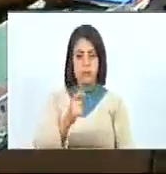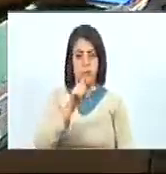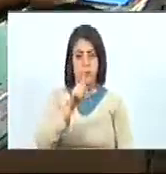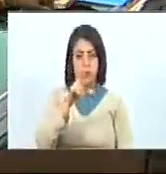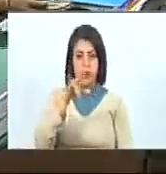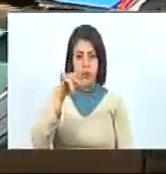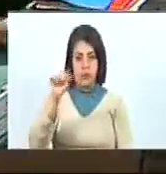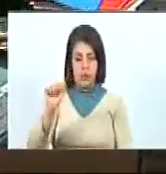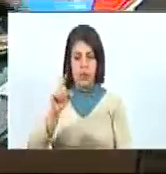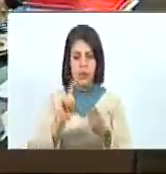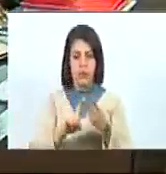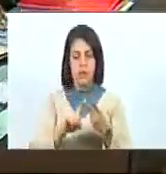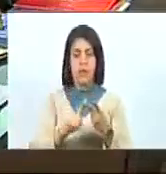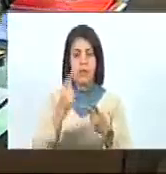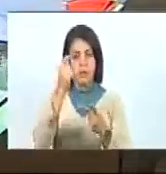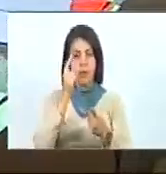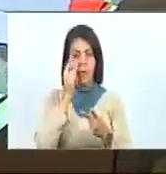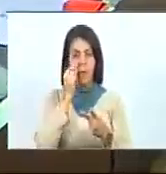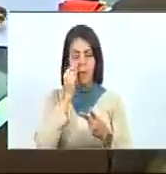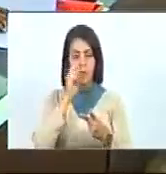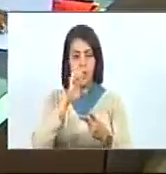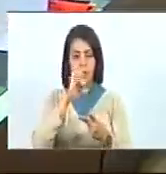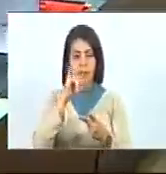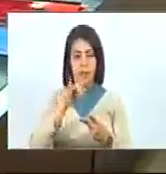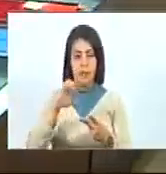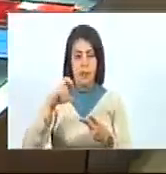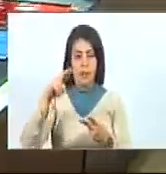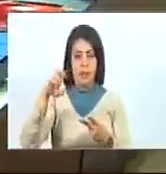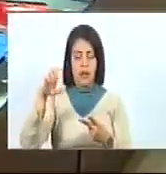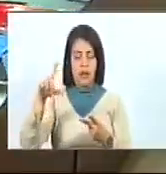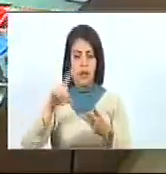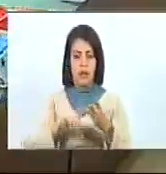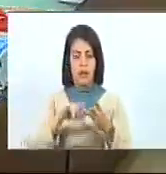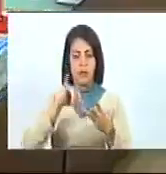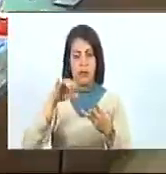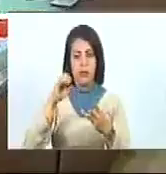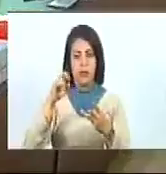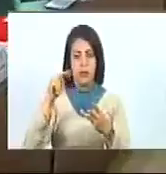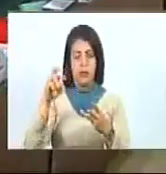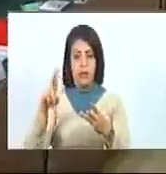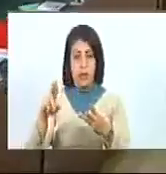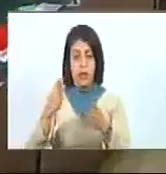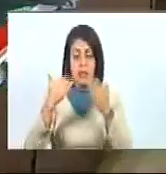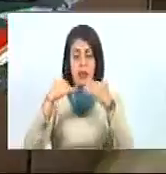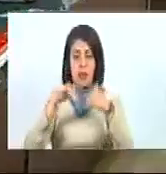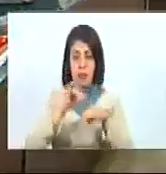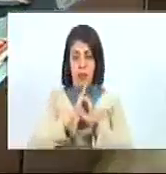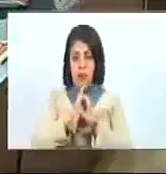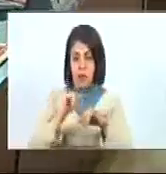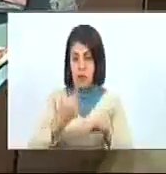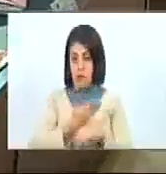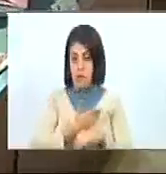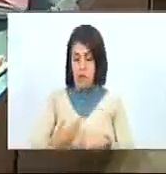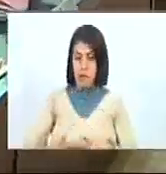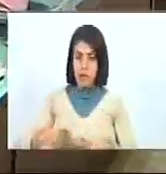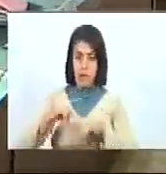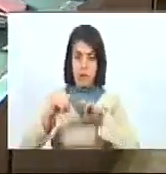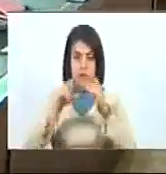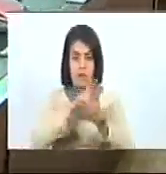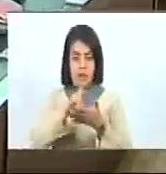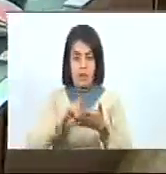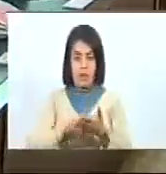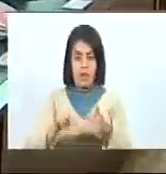Luisa González y al diputado Ezequiel Pérez y John de Silva. A continuación, el presidente ordenó dar